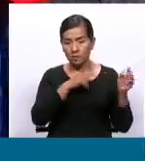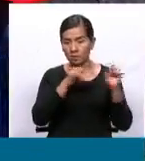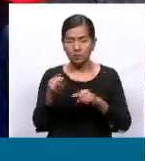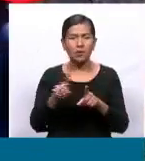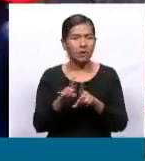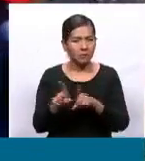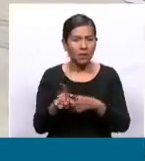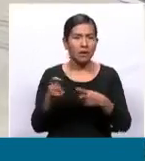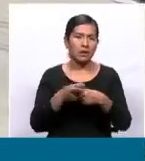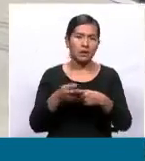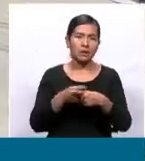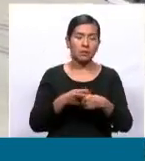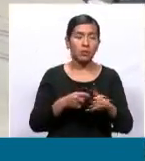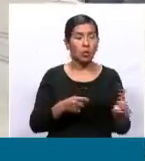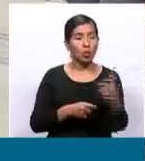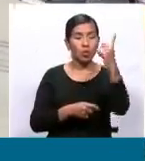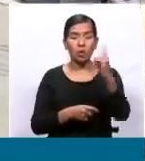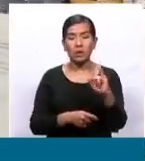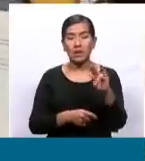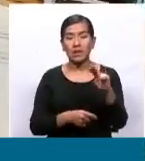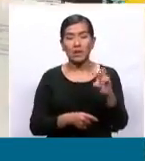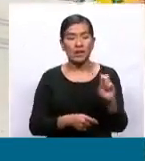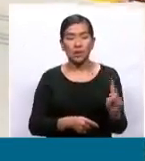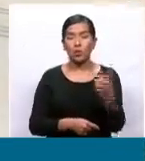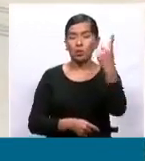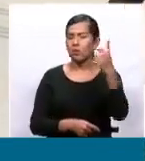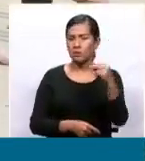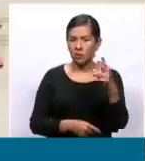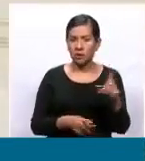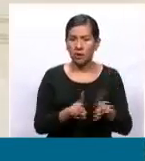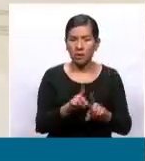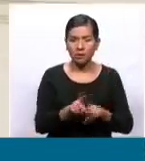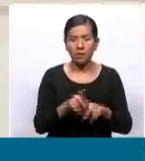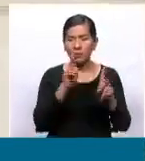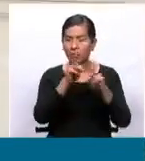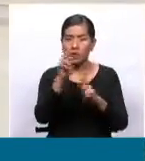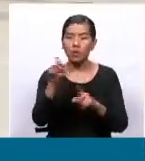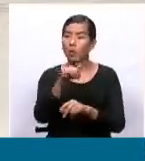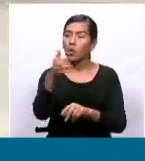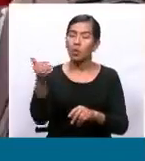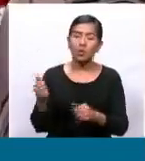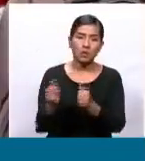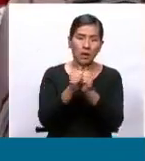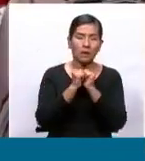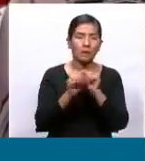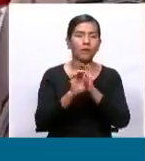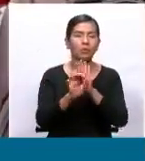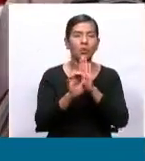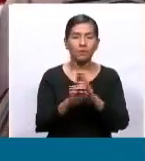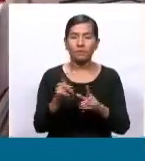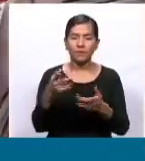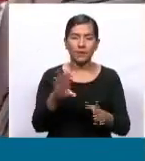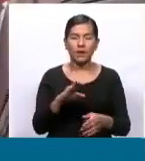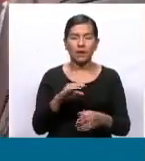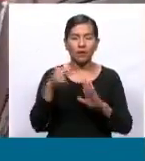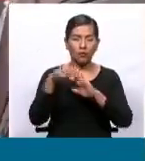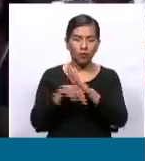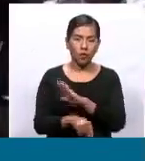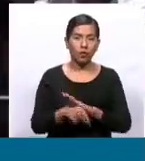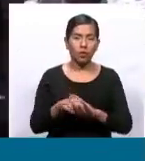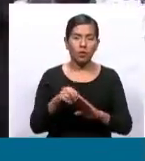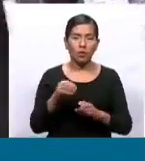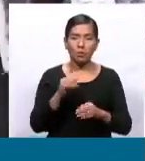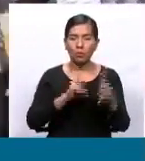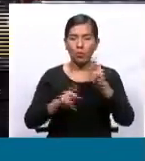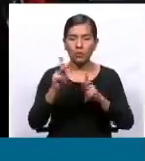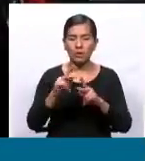no solamente por el Instituto Nacional de Estadística, sino principalmente porque va a acompañar, por ejemplo, el Fondo de Población de